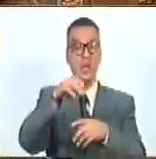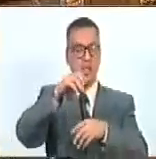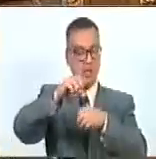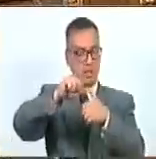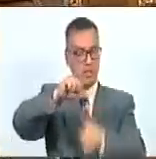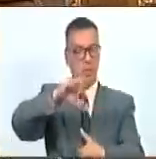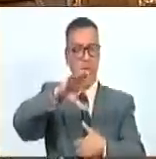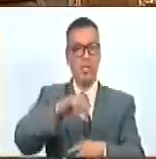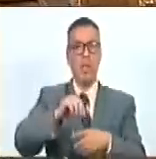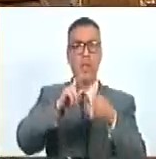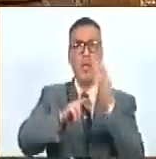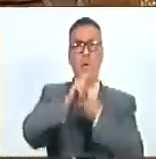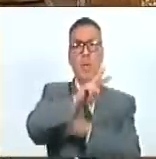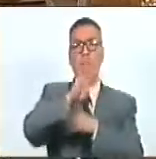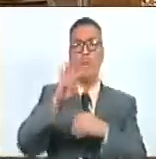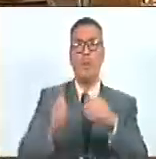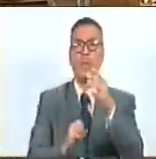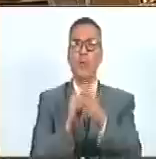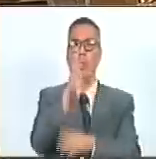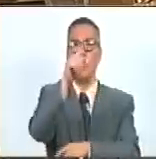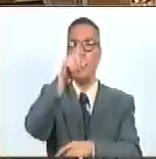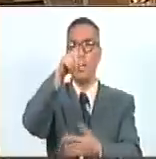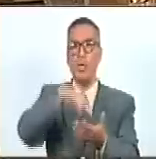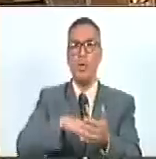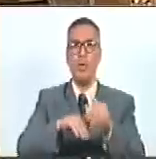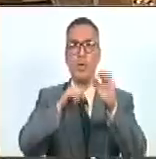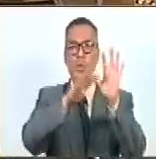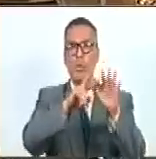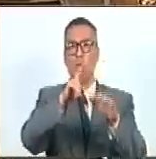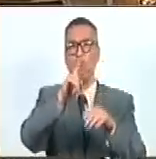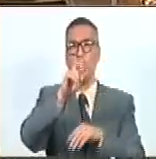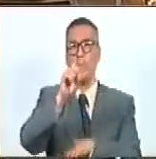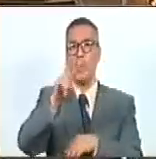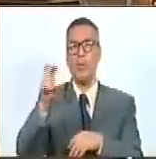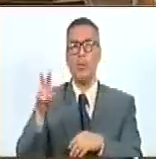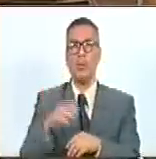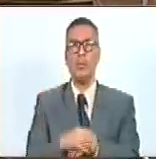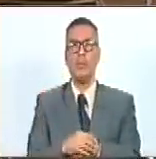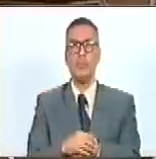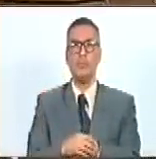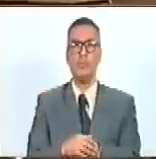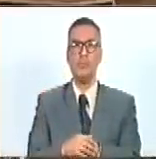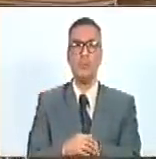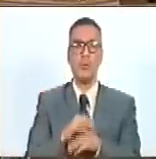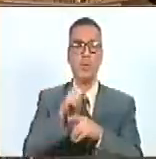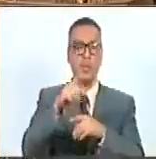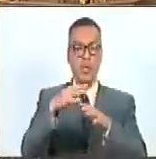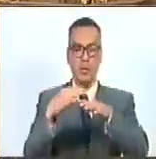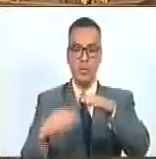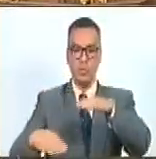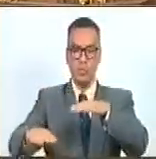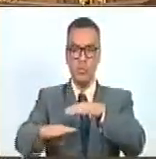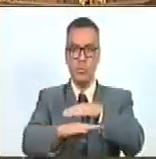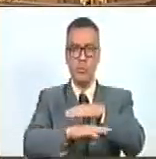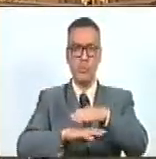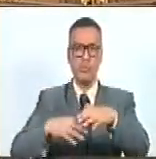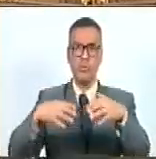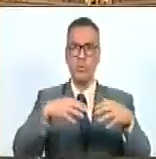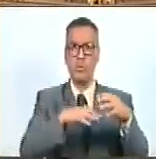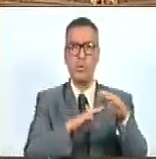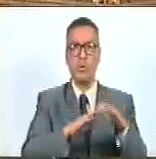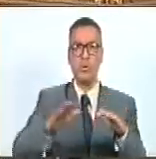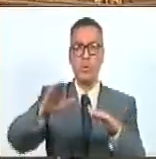libró el 24 de mayo de aquel 1822, en las faldas del volcán